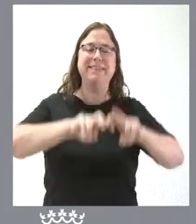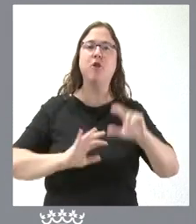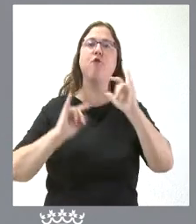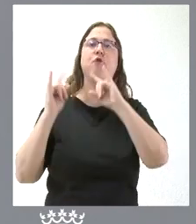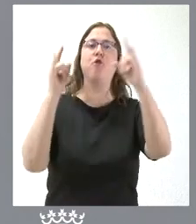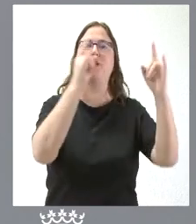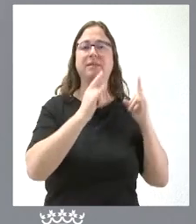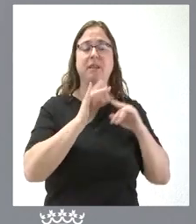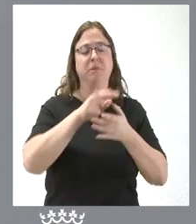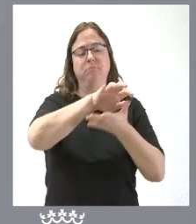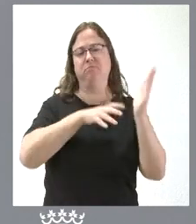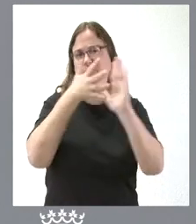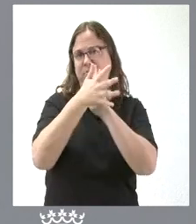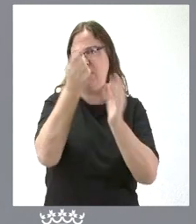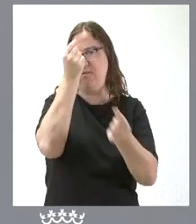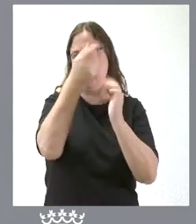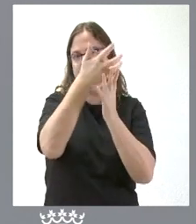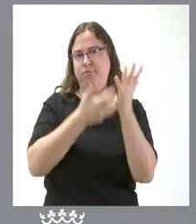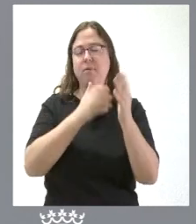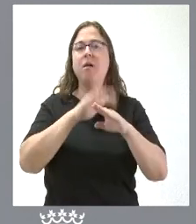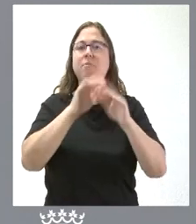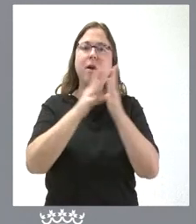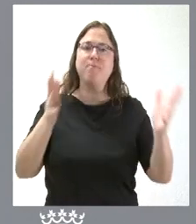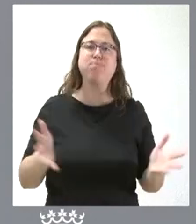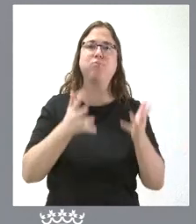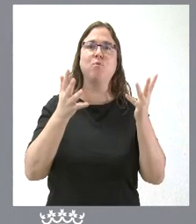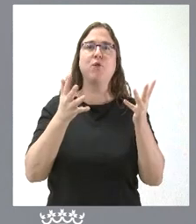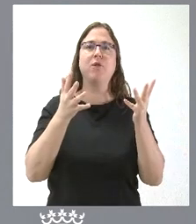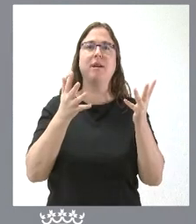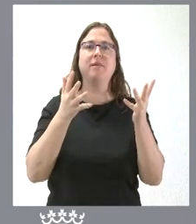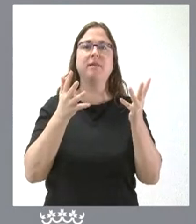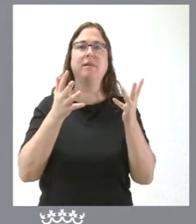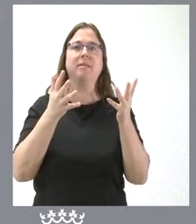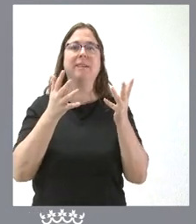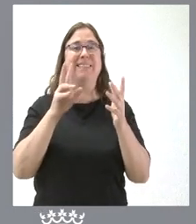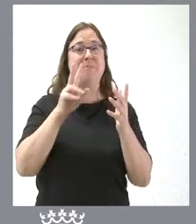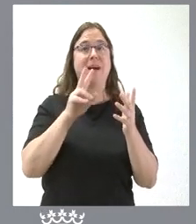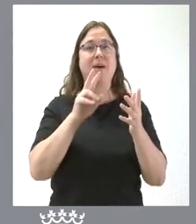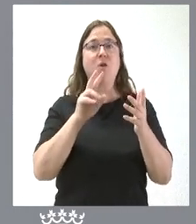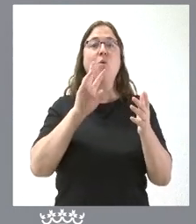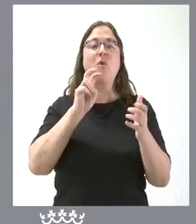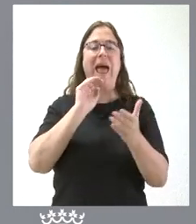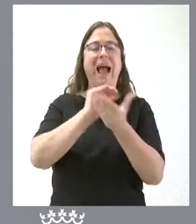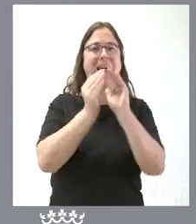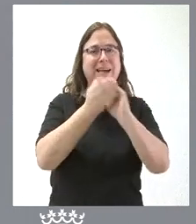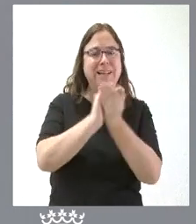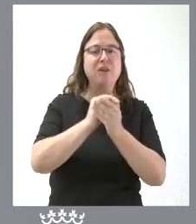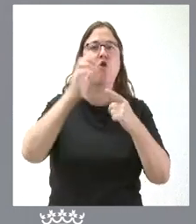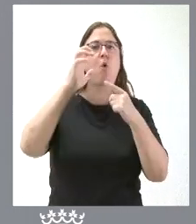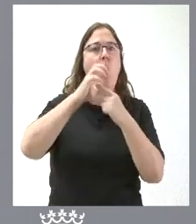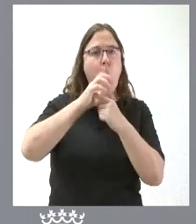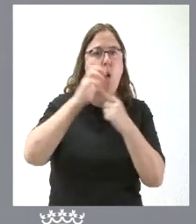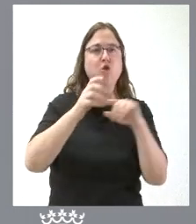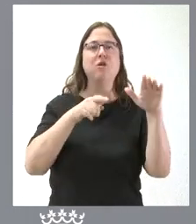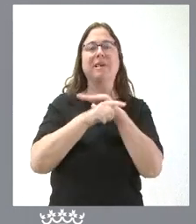términos en que tienen ustedes en la documentación, para promocionar la castañicultura, la micología, la certificación de la gestión